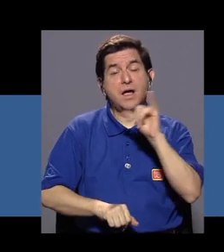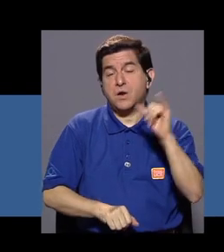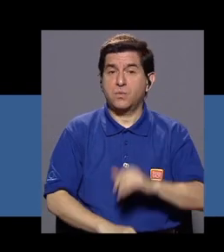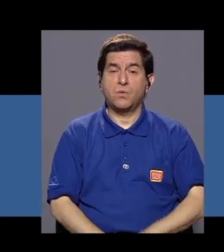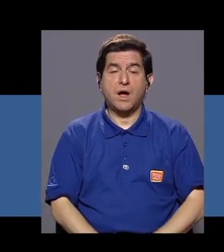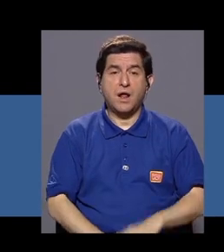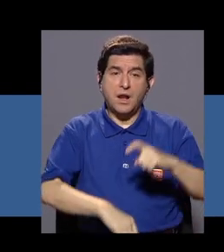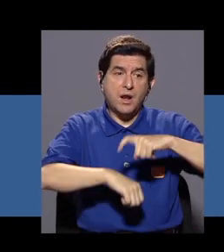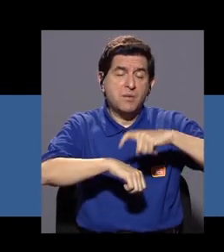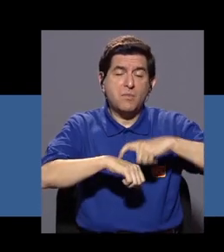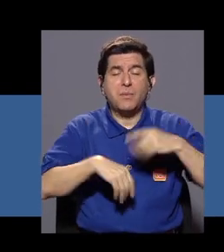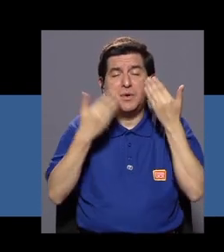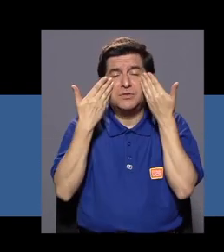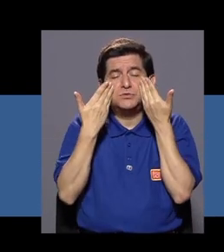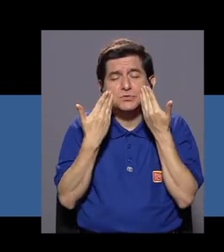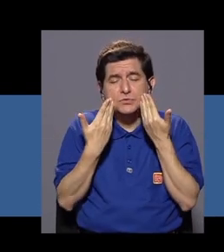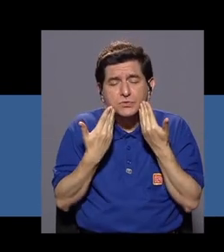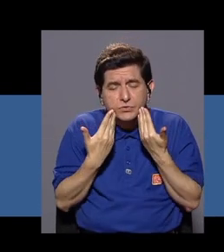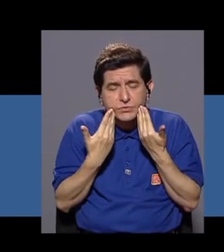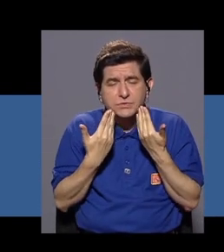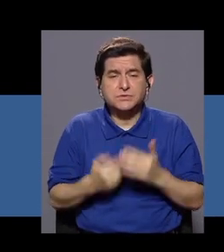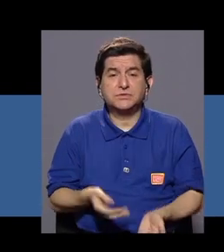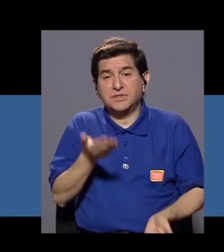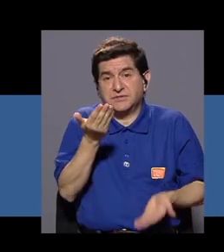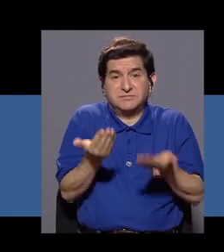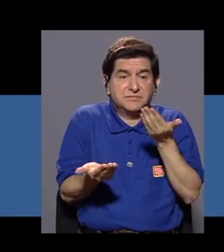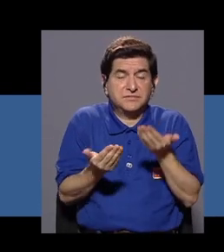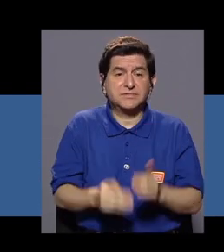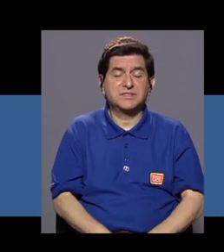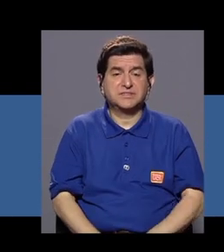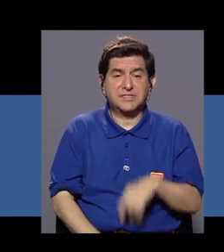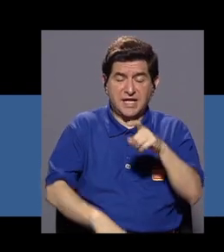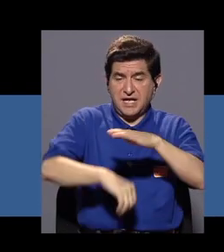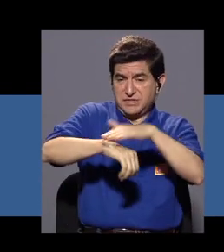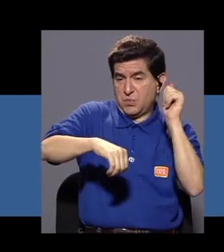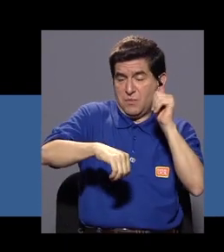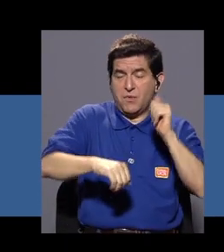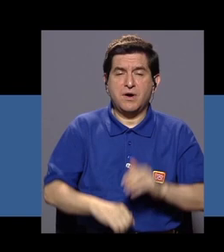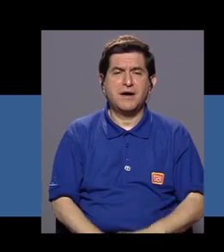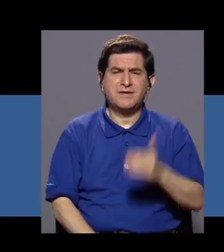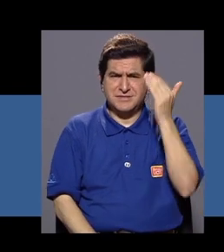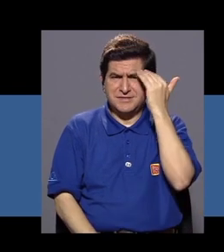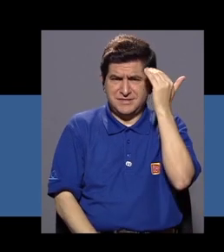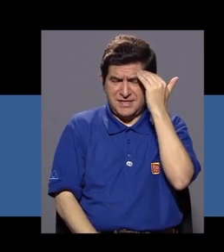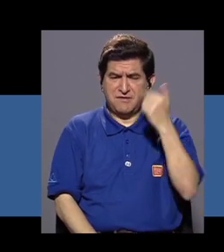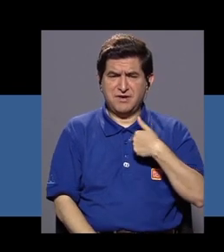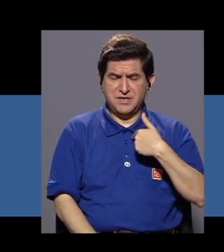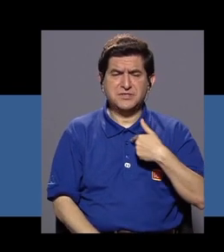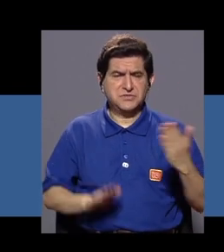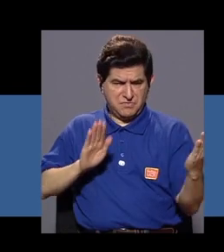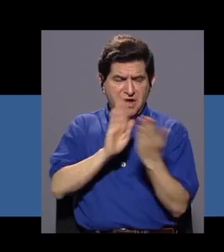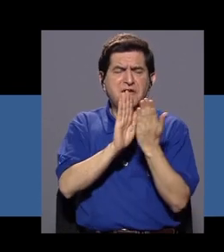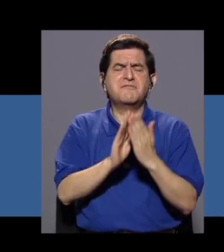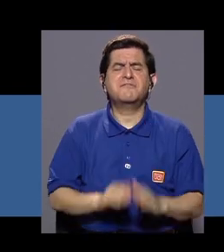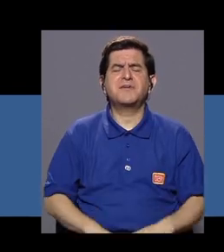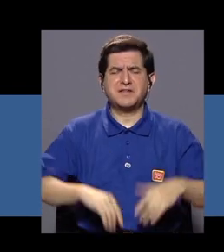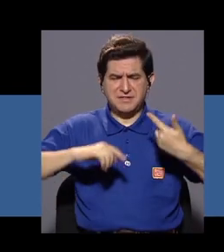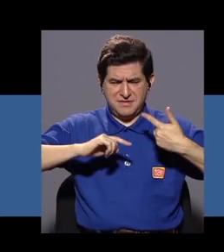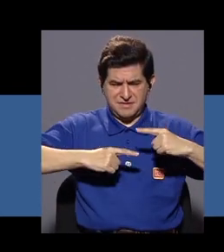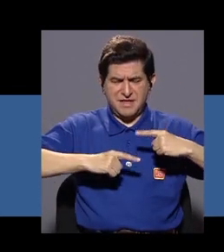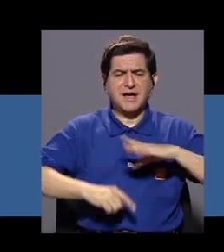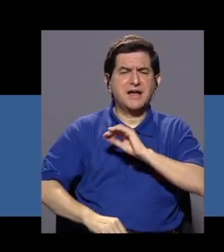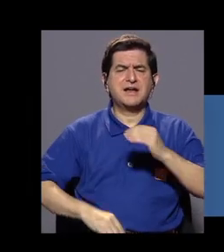Pero también cuando sean momentos tristes o amargos los que convocan. Pues saber entregarme a ese dolor y